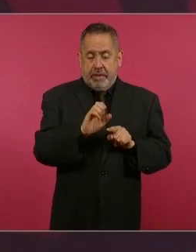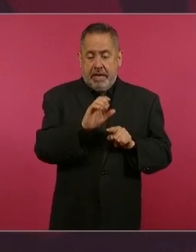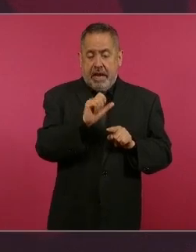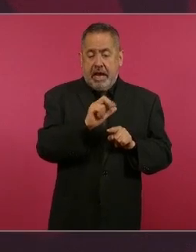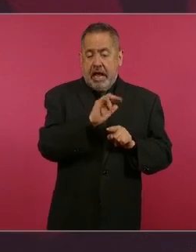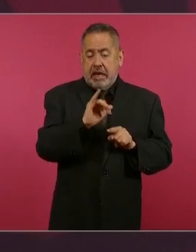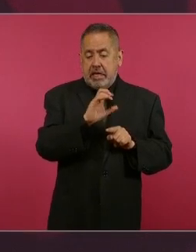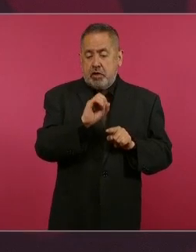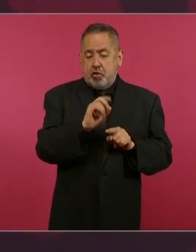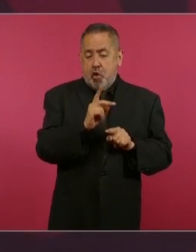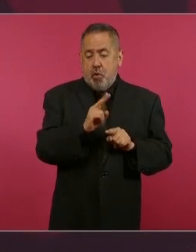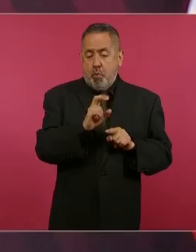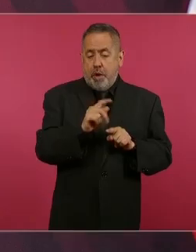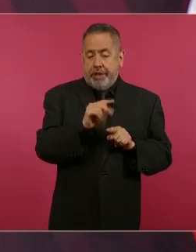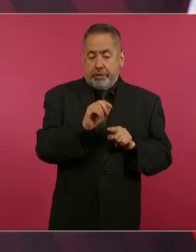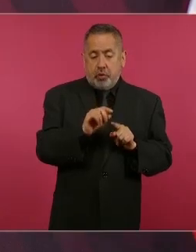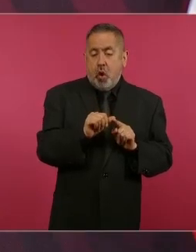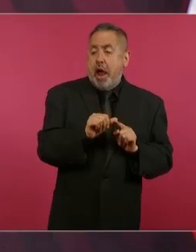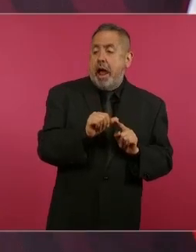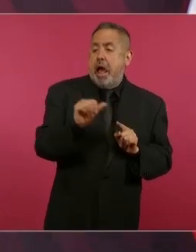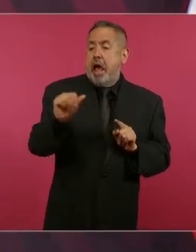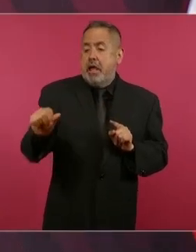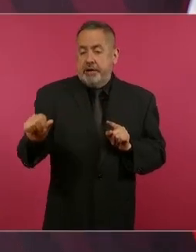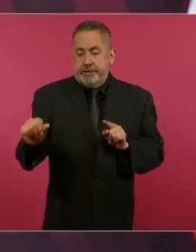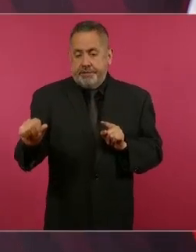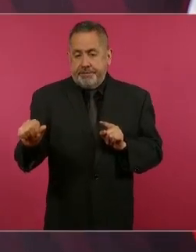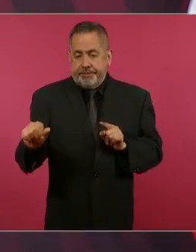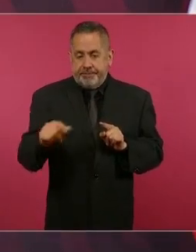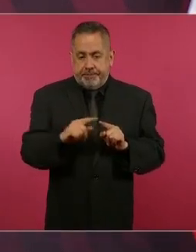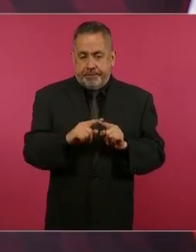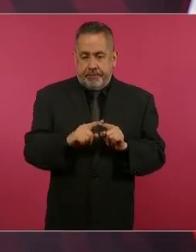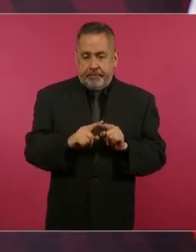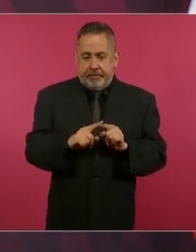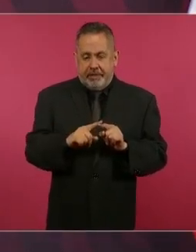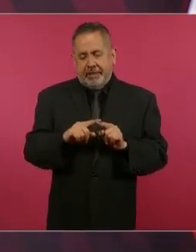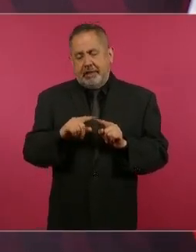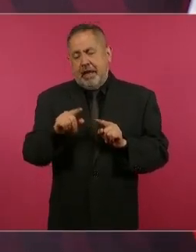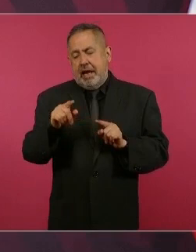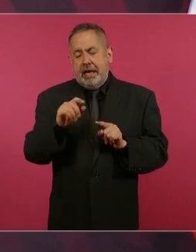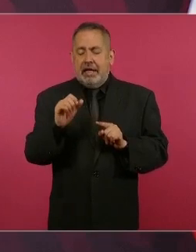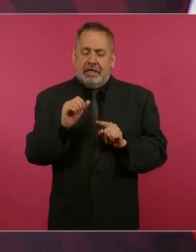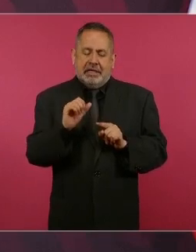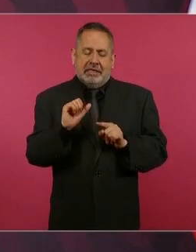la antigua Chan Santa Cruz,